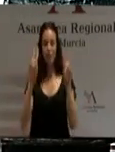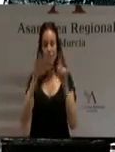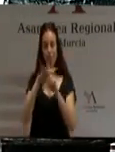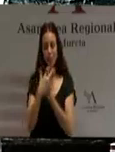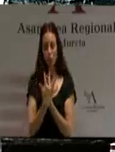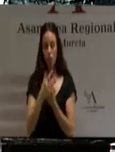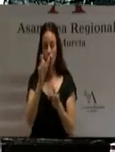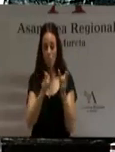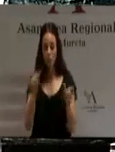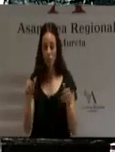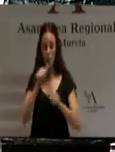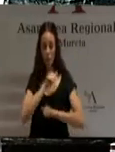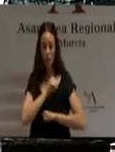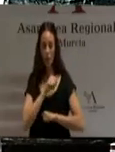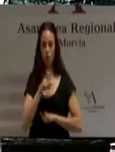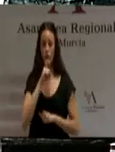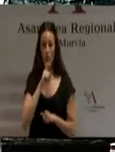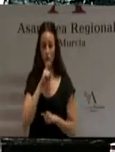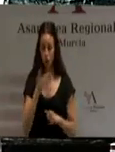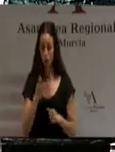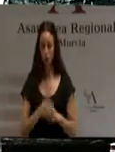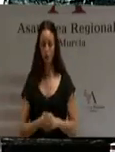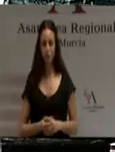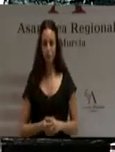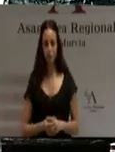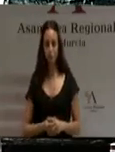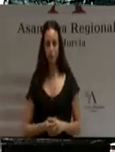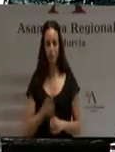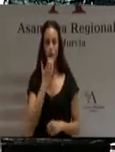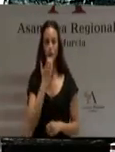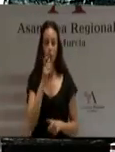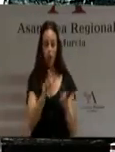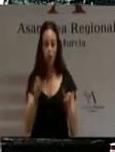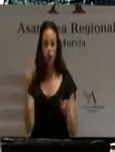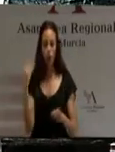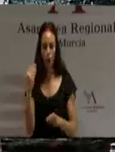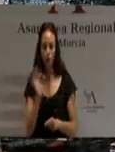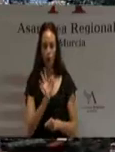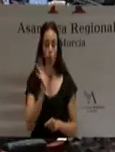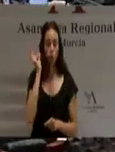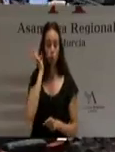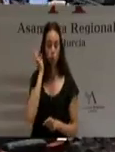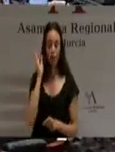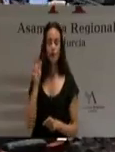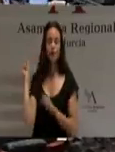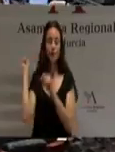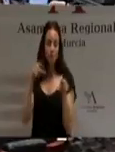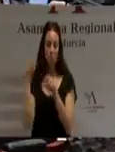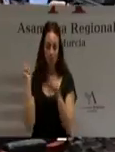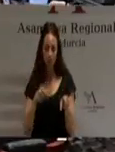desempleadas con mayores dificultades, como los jóvenes, mujeres, inmigrantes